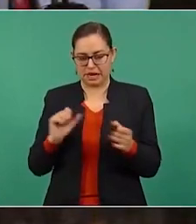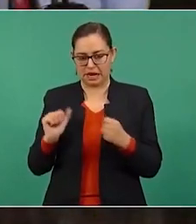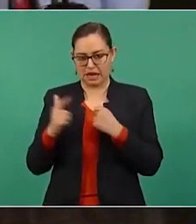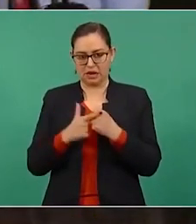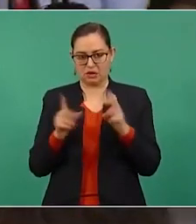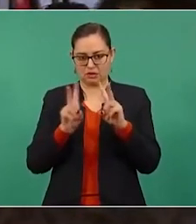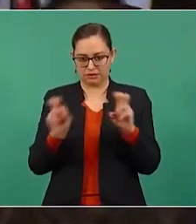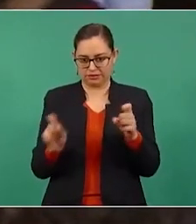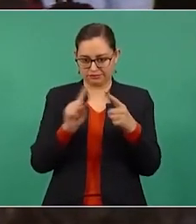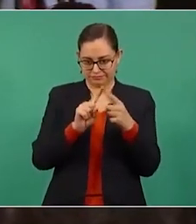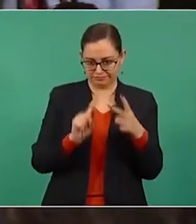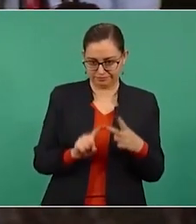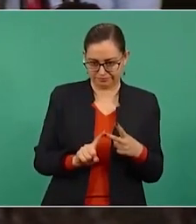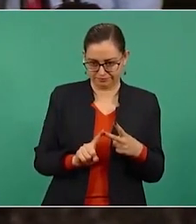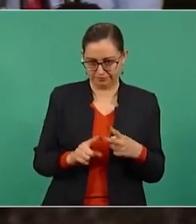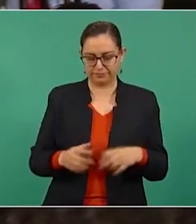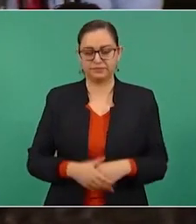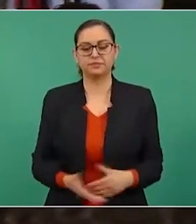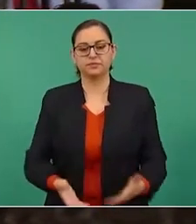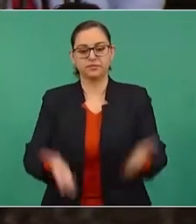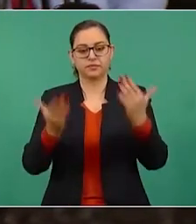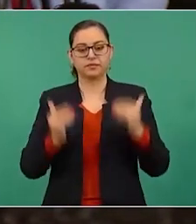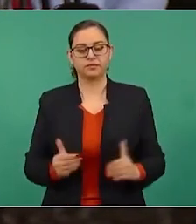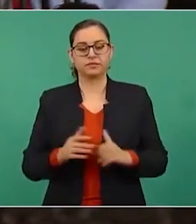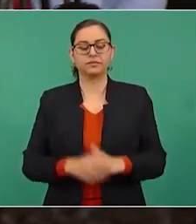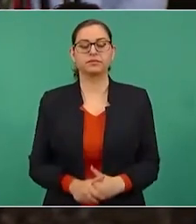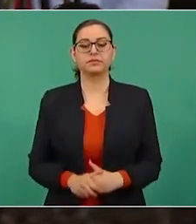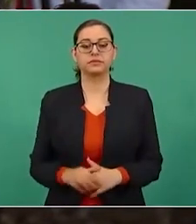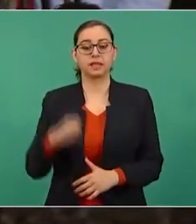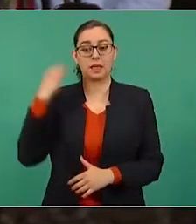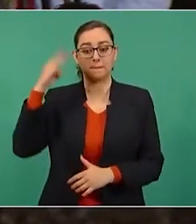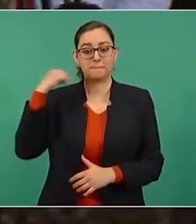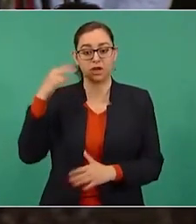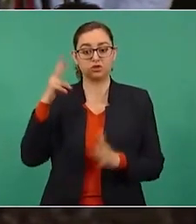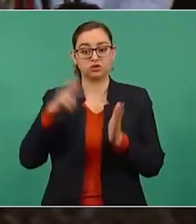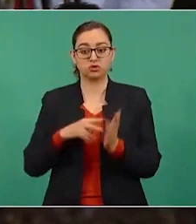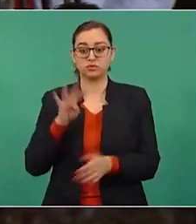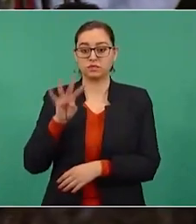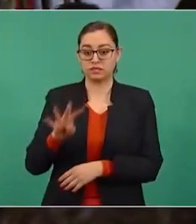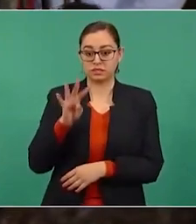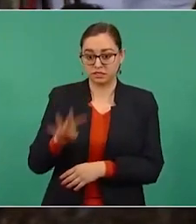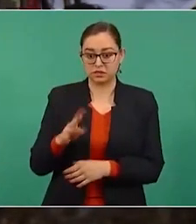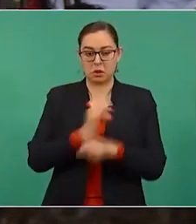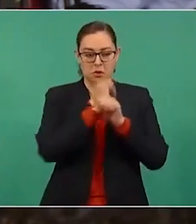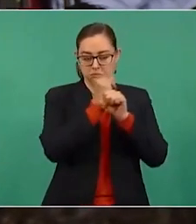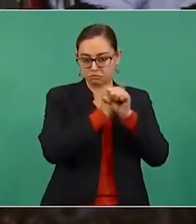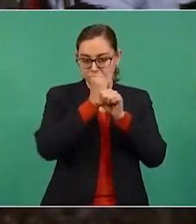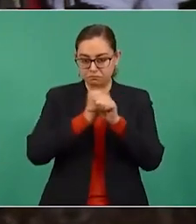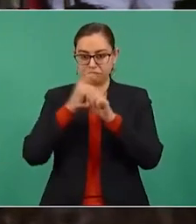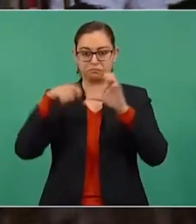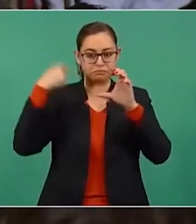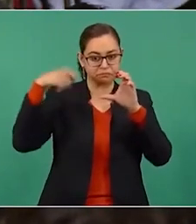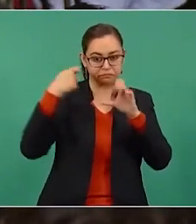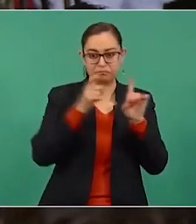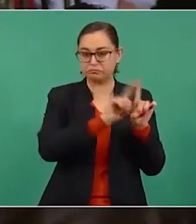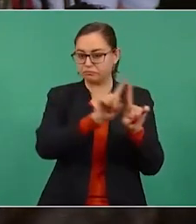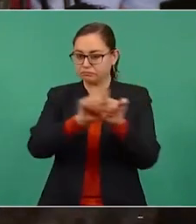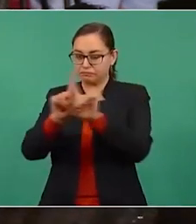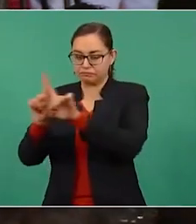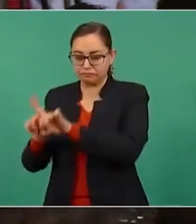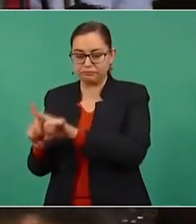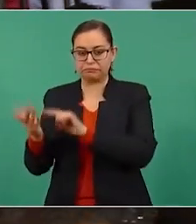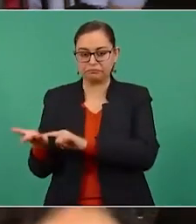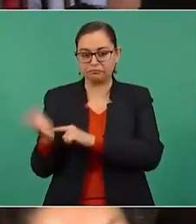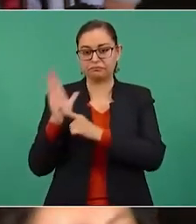En marzo de 2019, a través de una serie de reportajes y testimonios, incluido el mío, di a conocer la trama conocida